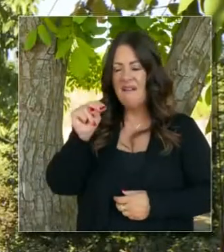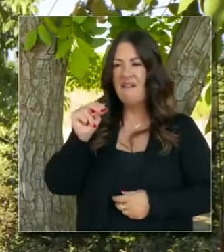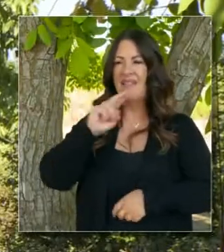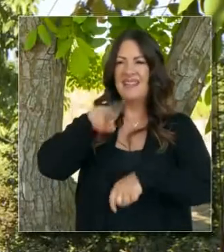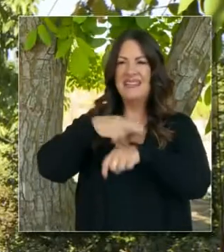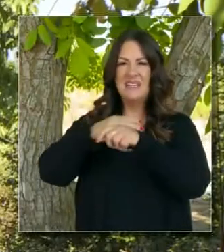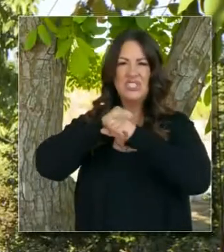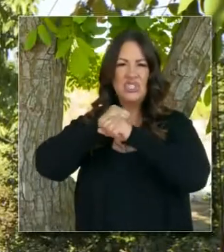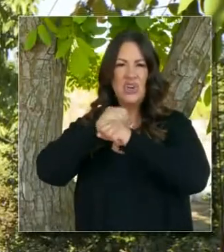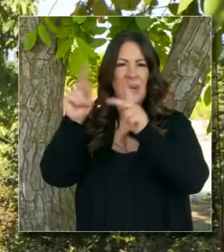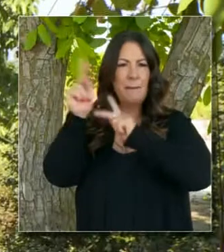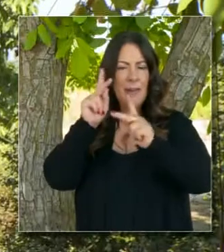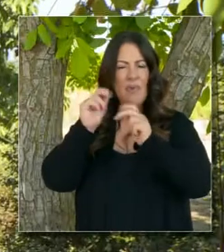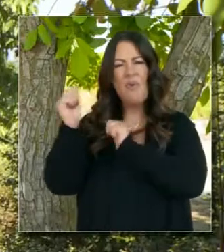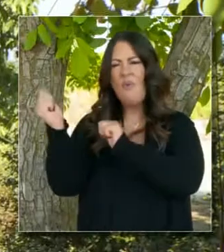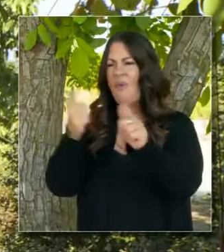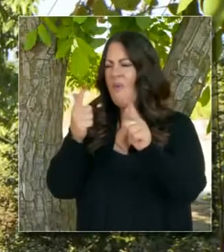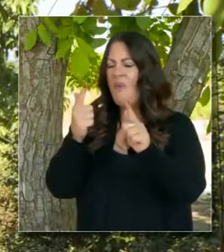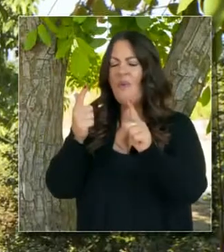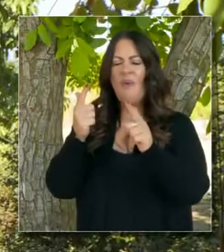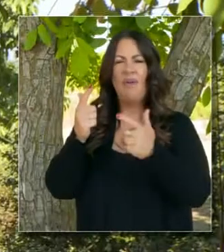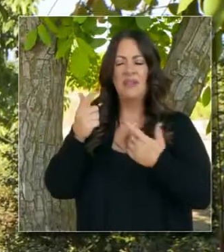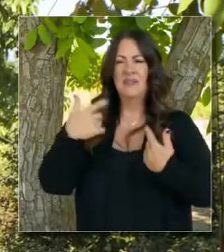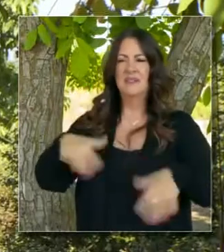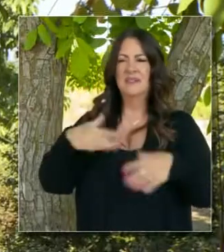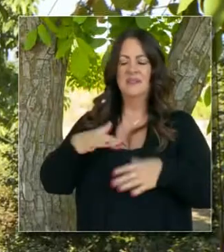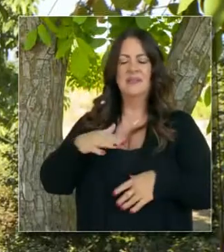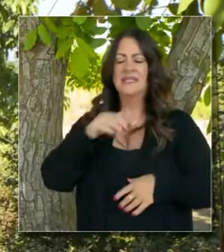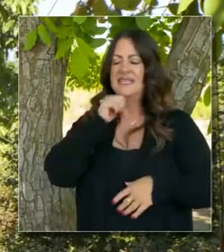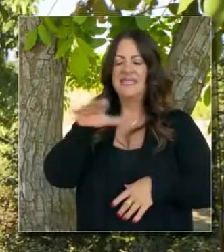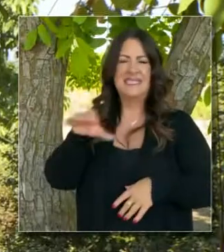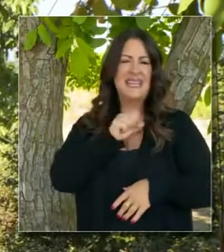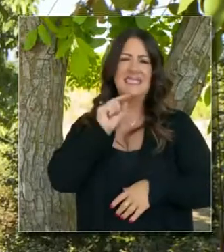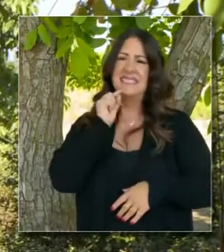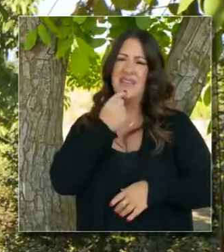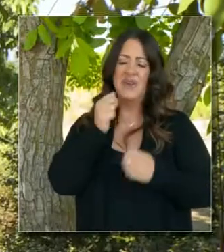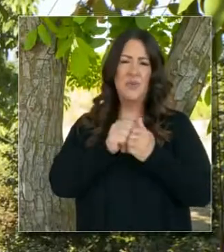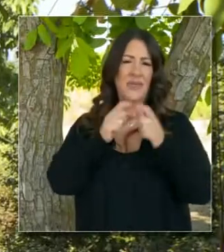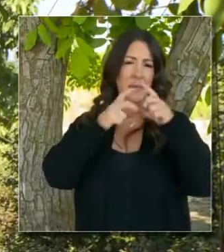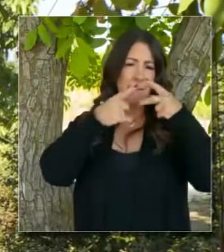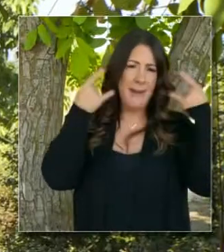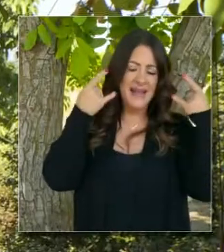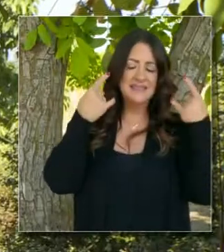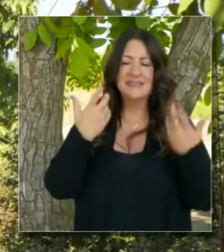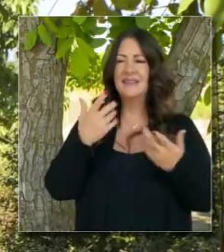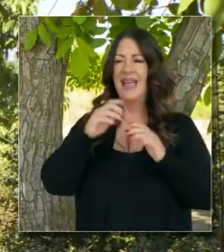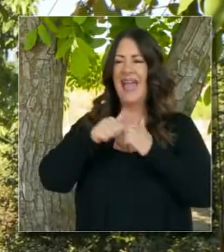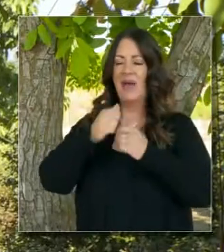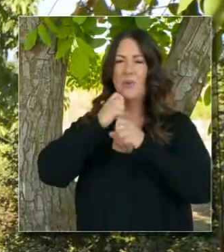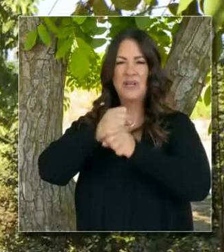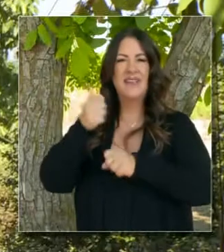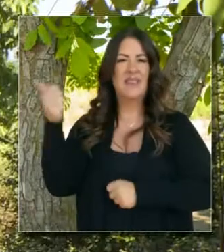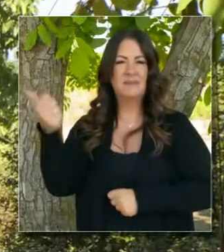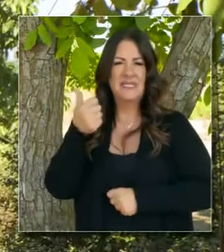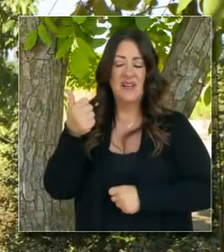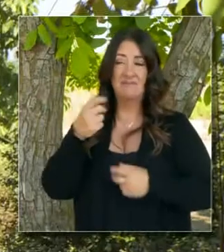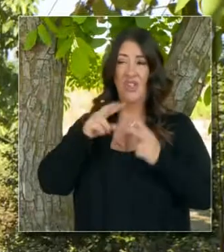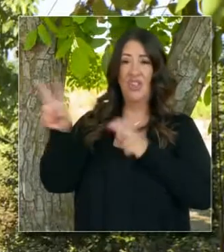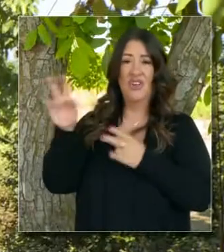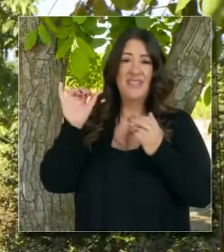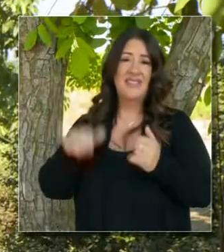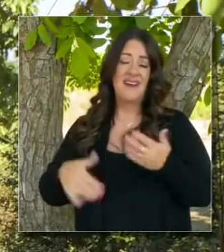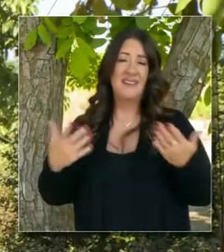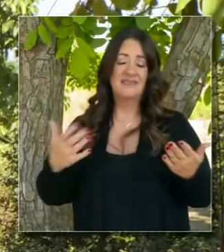con implicaciones de seguridad nacional, por no tomar en serio el uso de las mascarillas, estas órdenes y